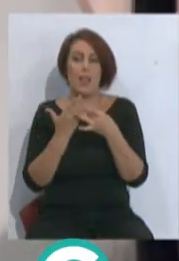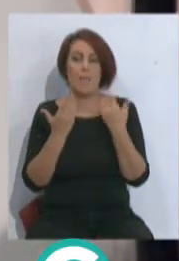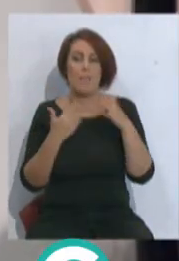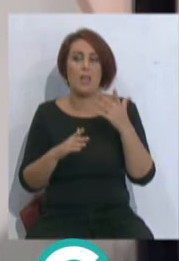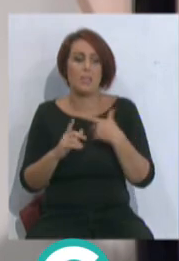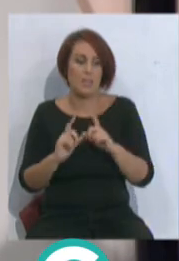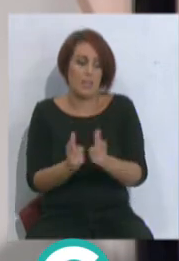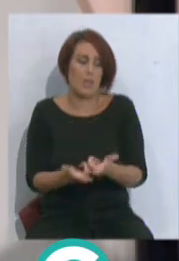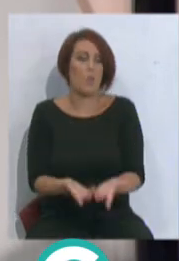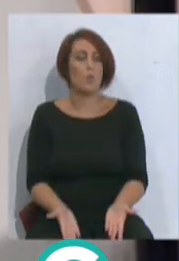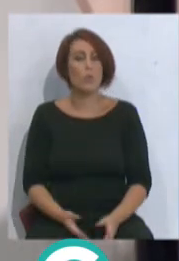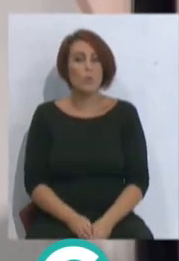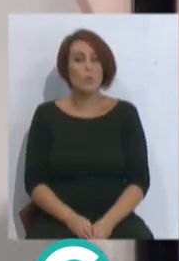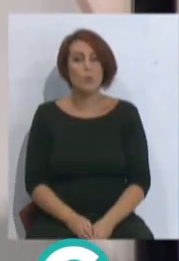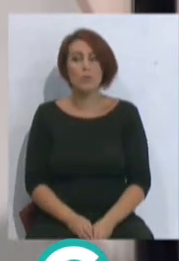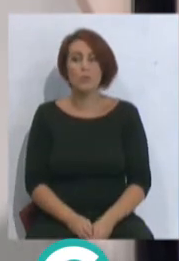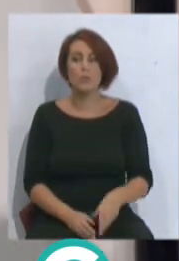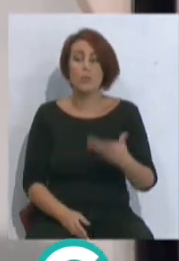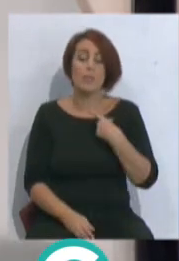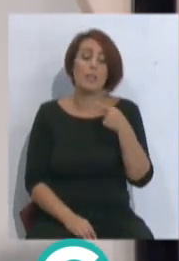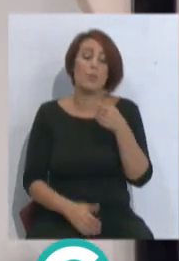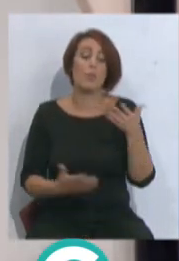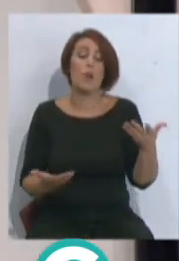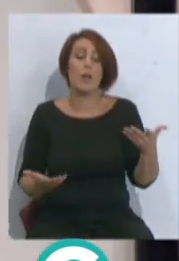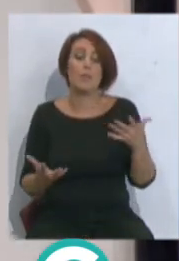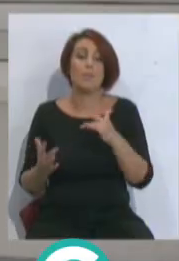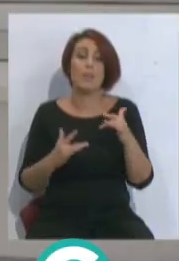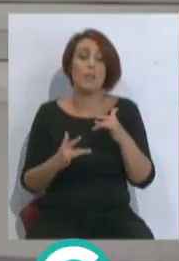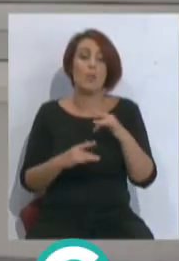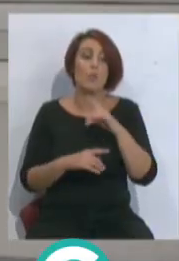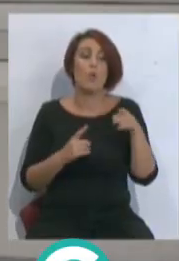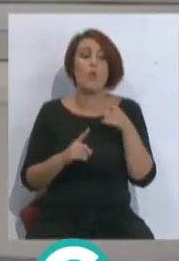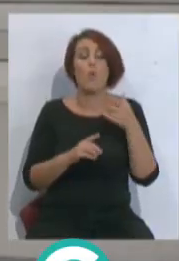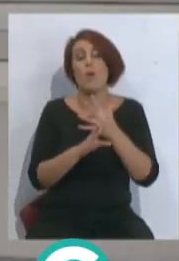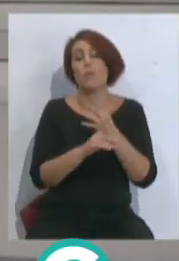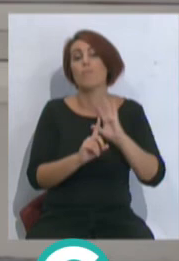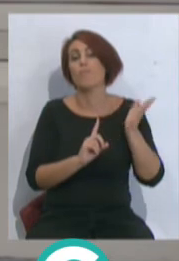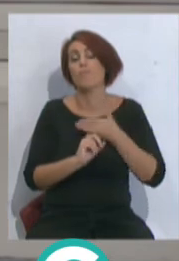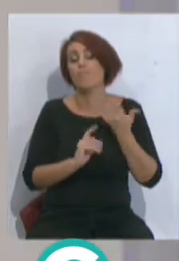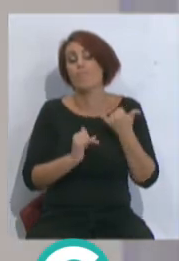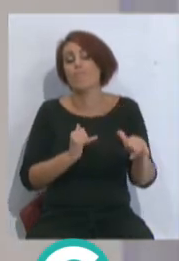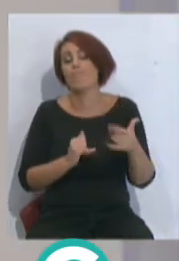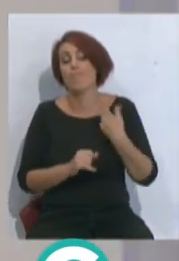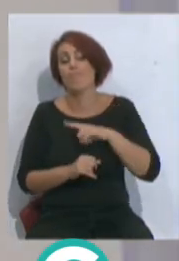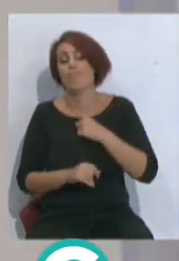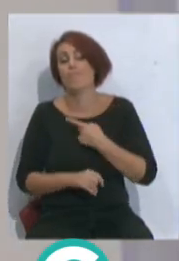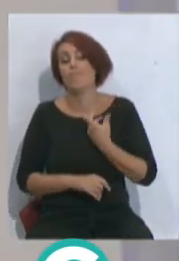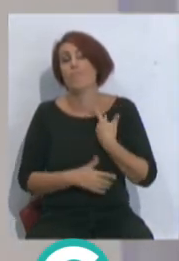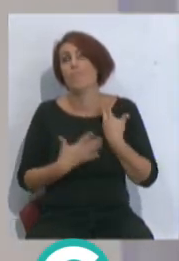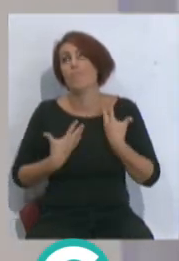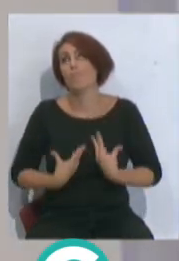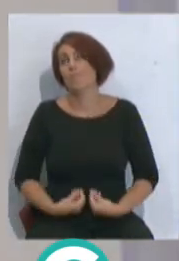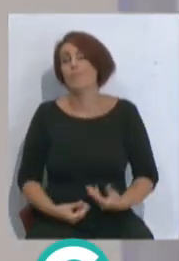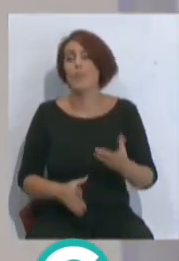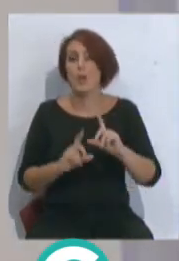obviamente, a una plantilla, ¿no? Por contra tiene eso, que después en un partido se te lesiona un jugador de esto y al final pues lo pagamos. Pero eso le pasa a todos